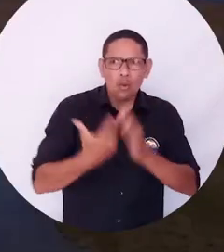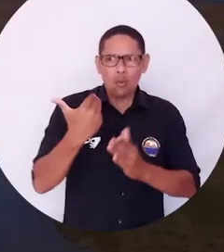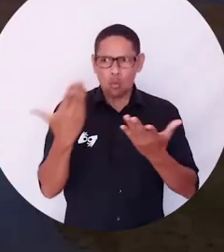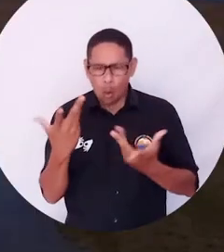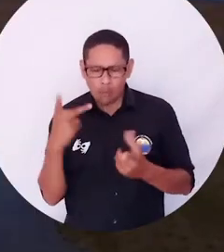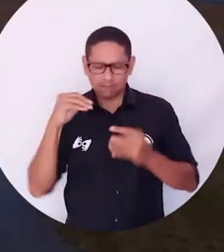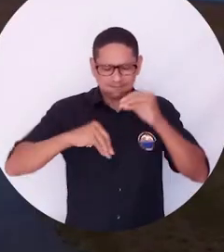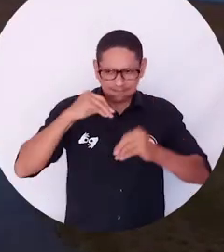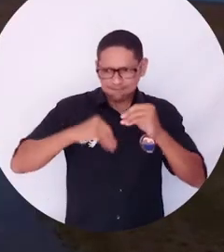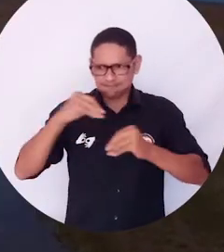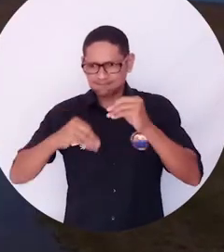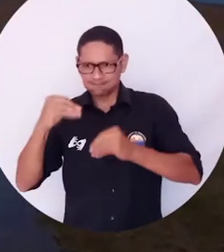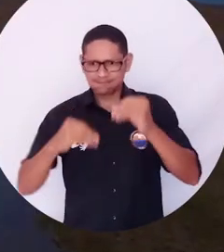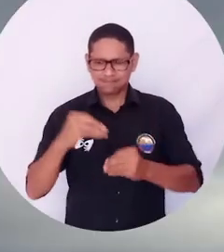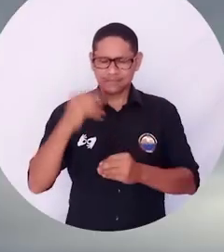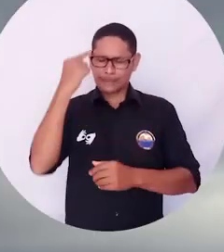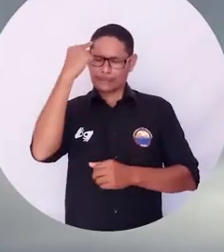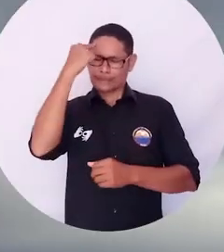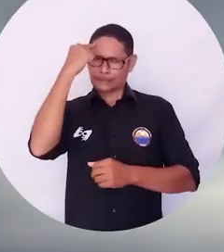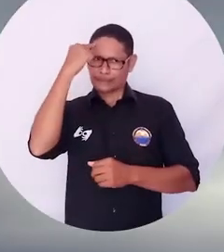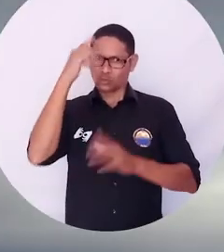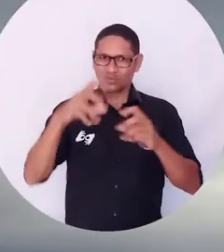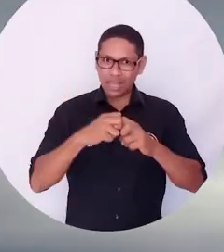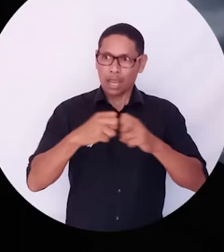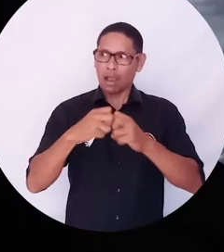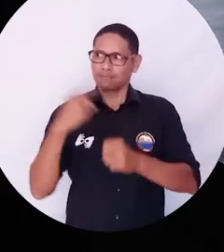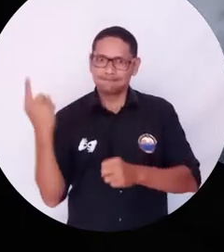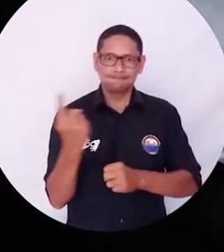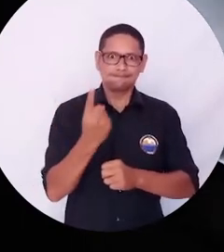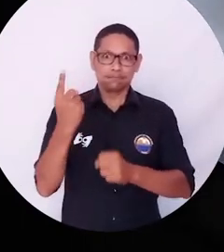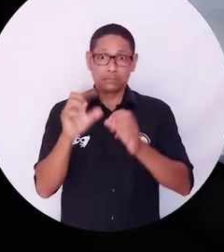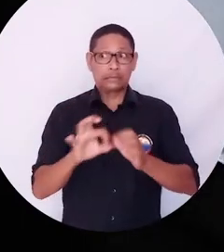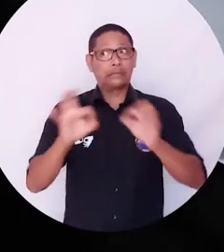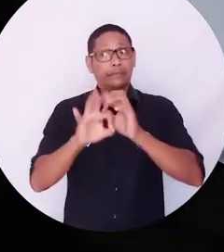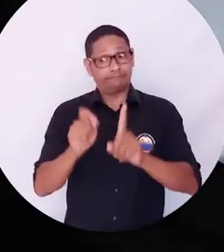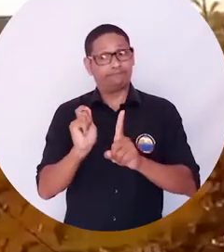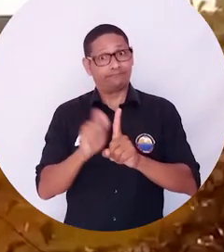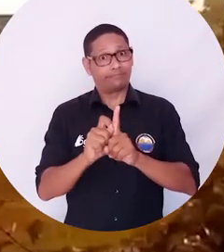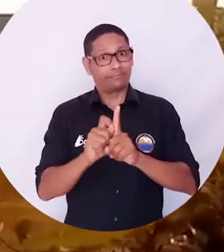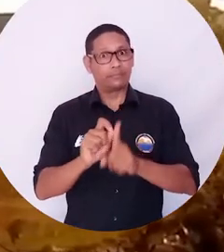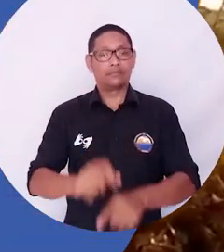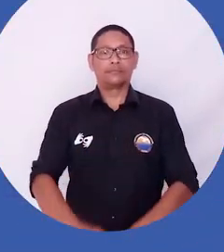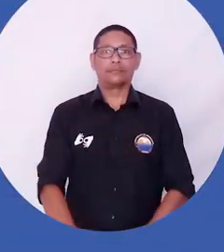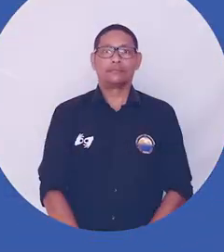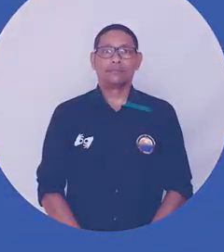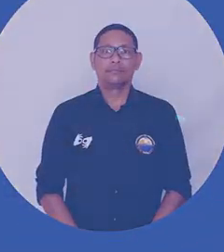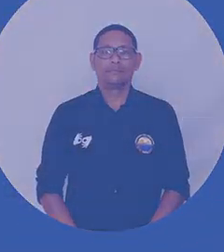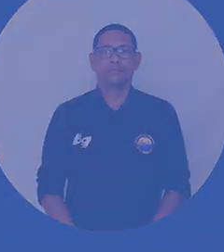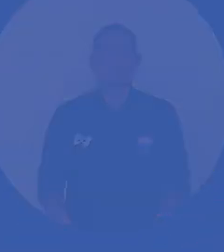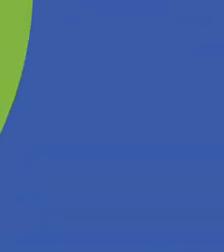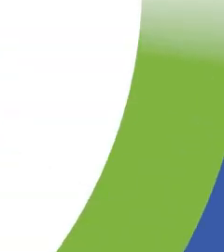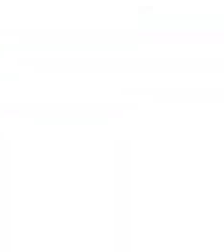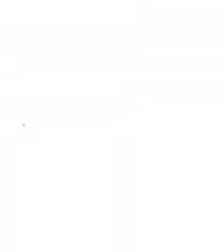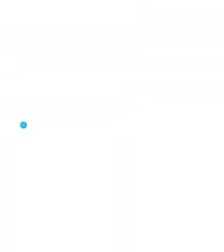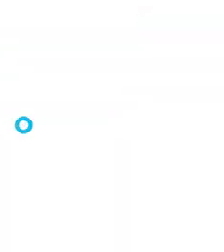para la generación de energías renovables y esa siempre será nuestra apuesta. Universidad del Magdalena,